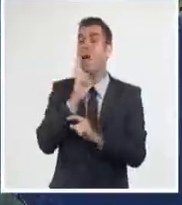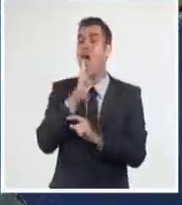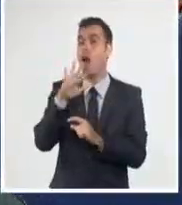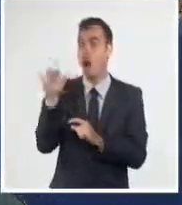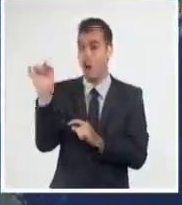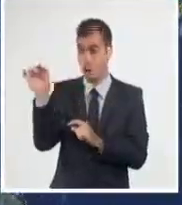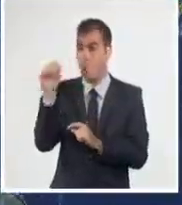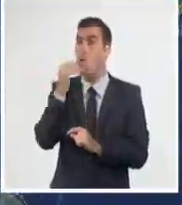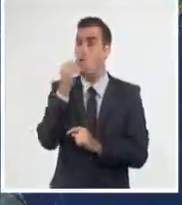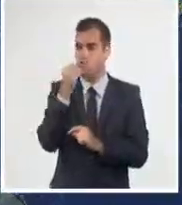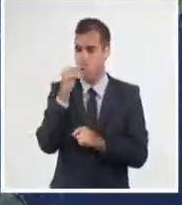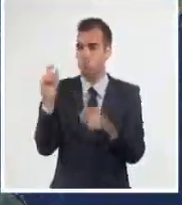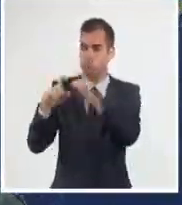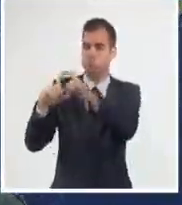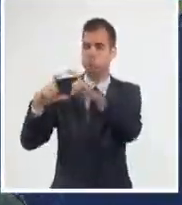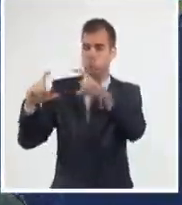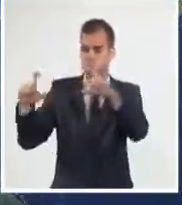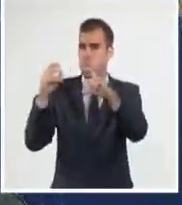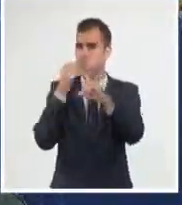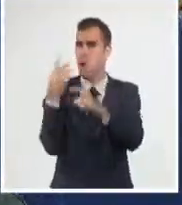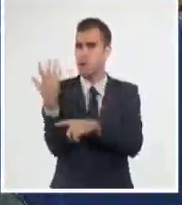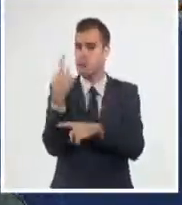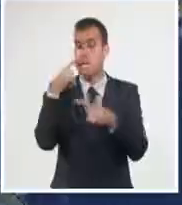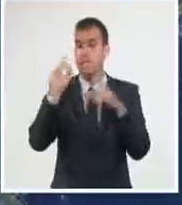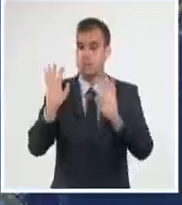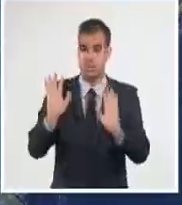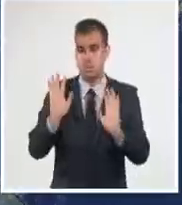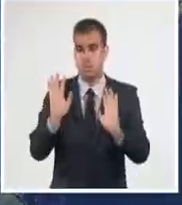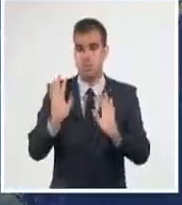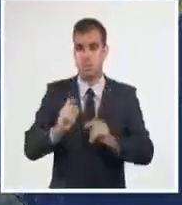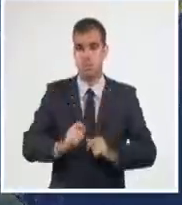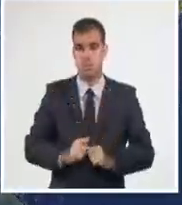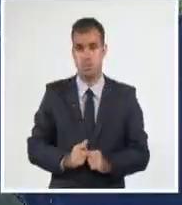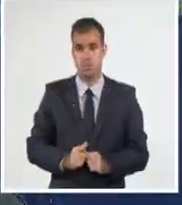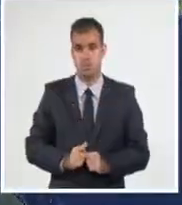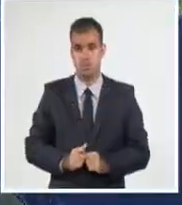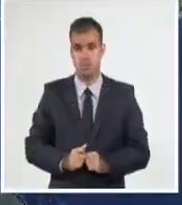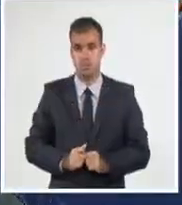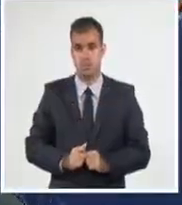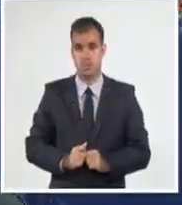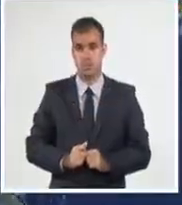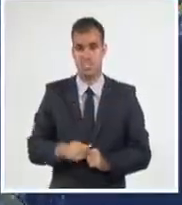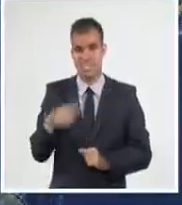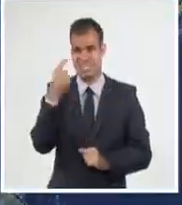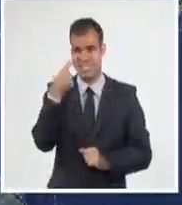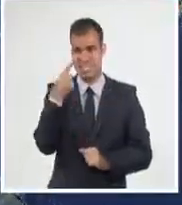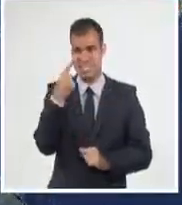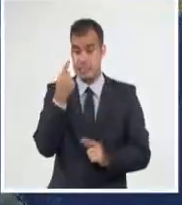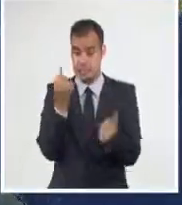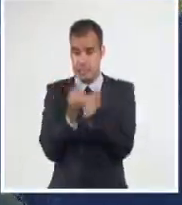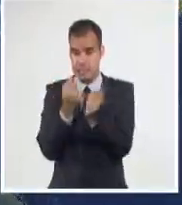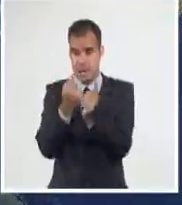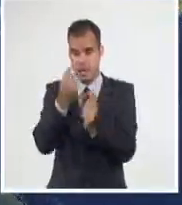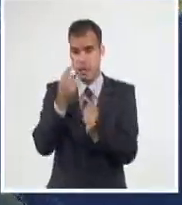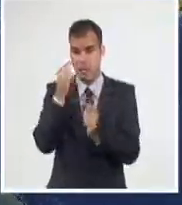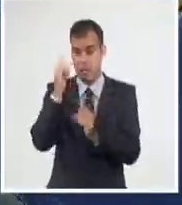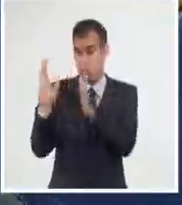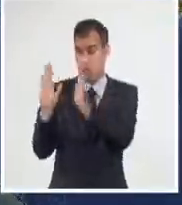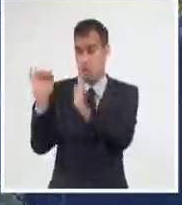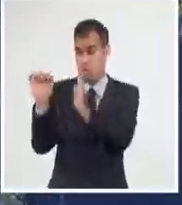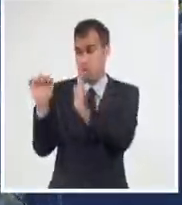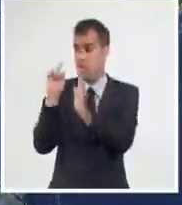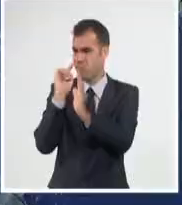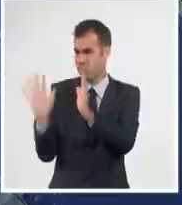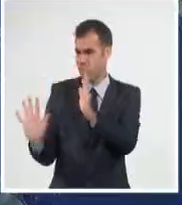la interacción que tiene con una vaguada de niveles medios que está en el sudeste del Golfo de México. La cercanía de ambos sistemas al occidente del país.